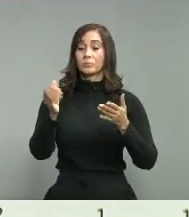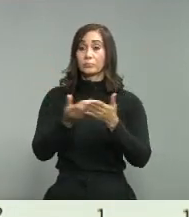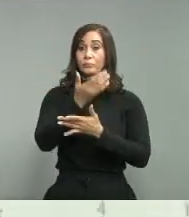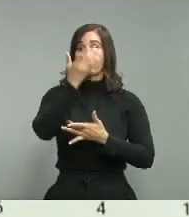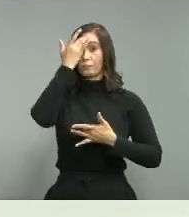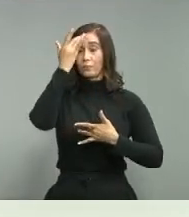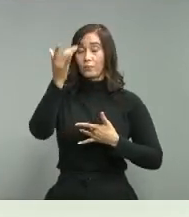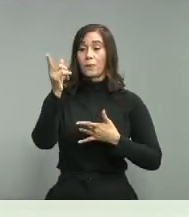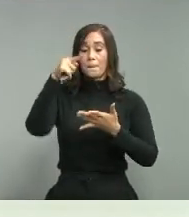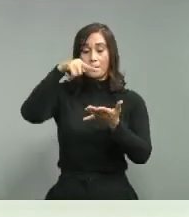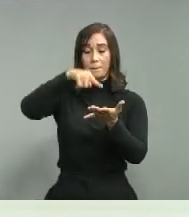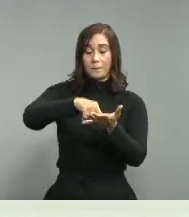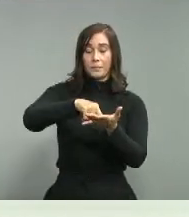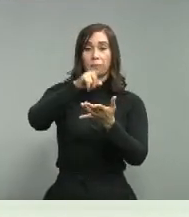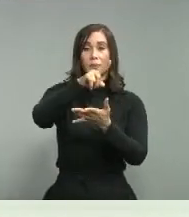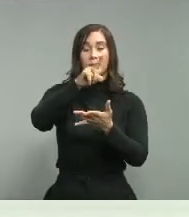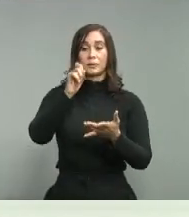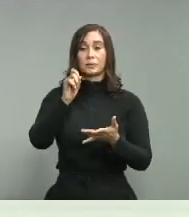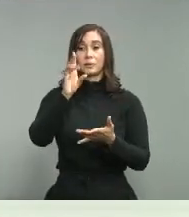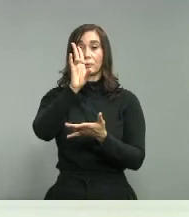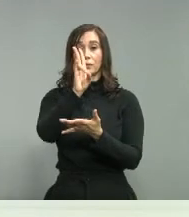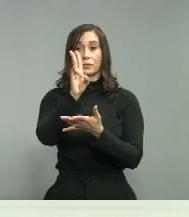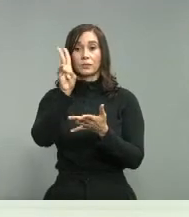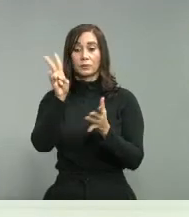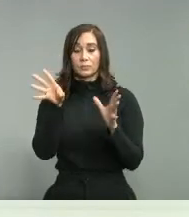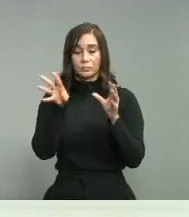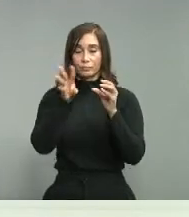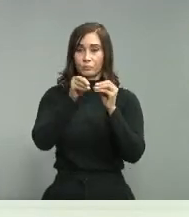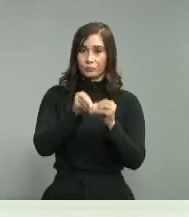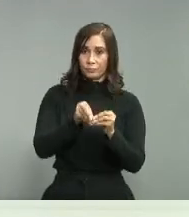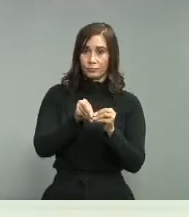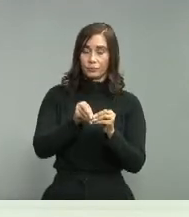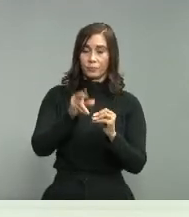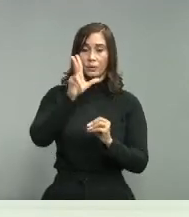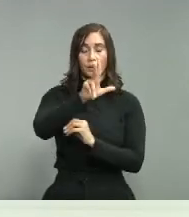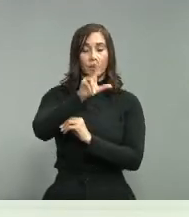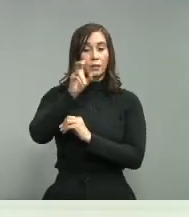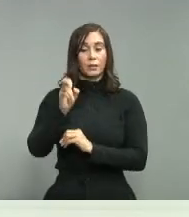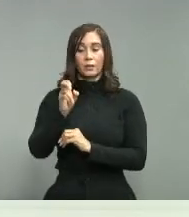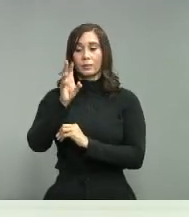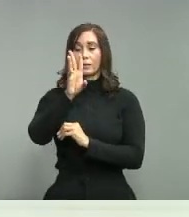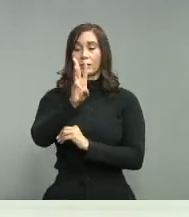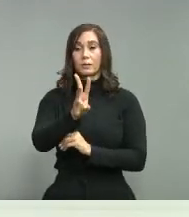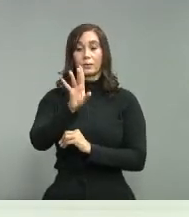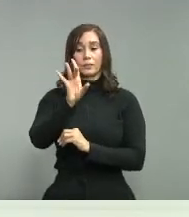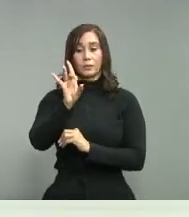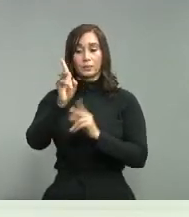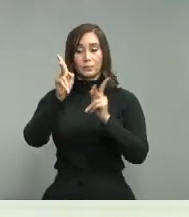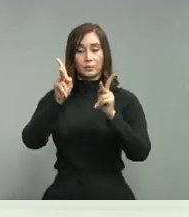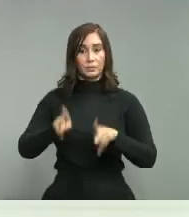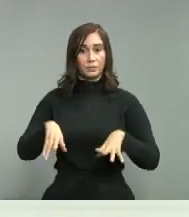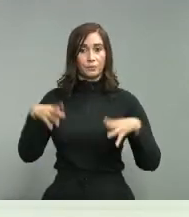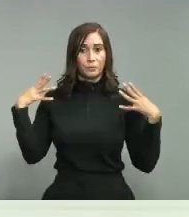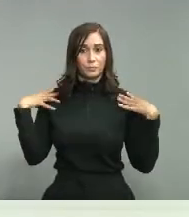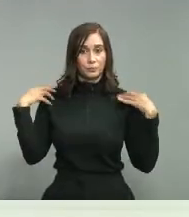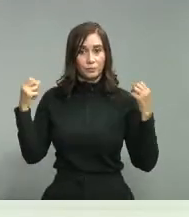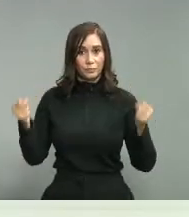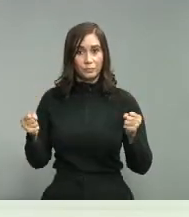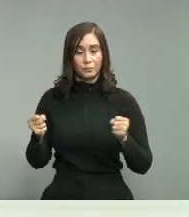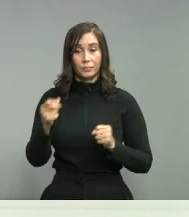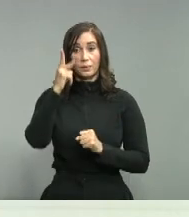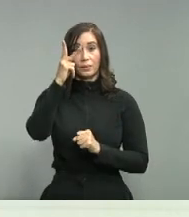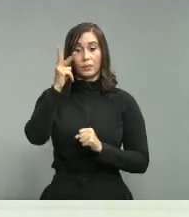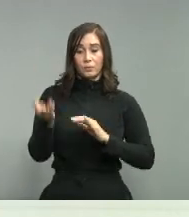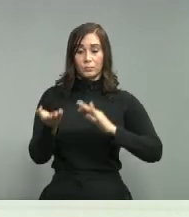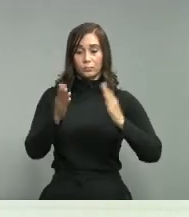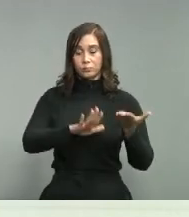1 172 acumulados 368 recuperados 2